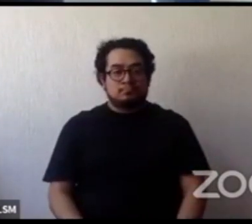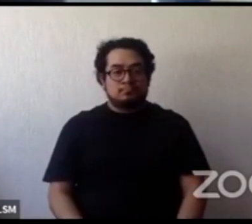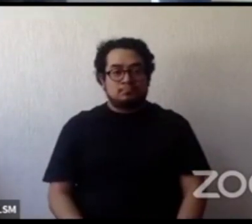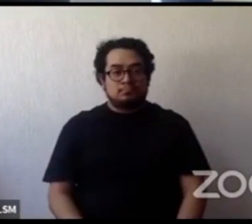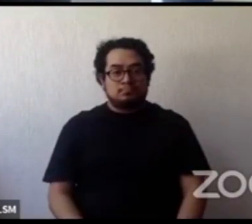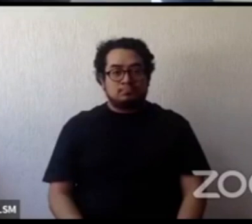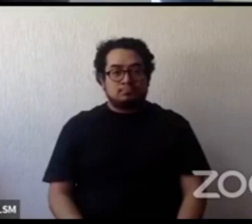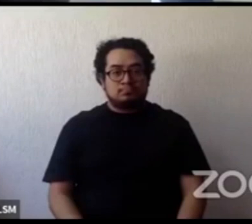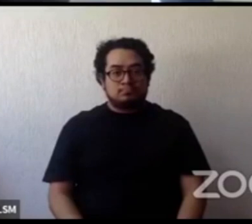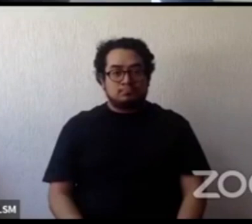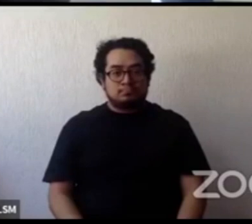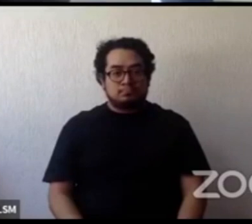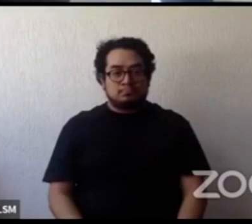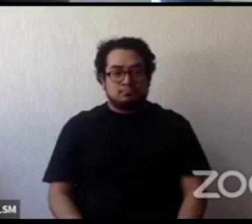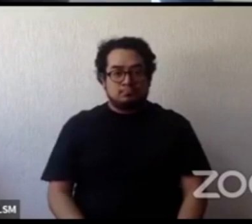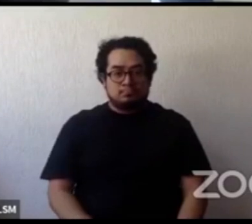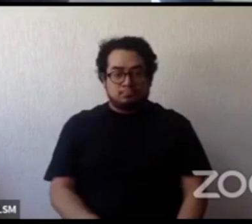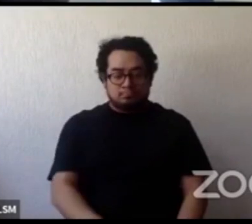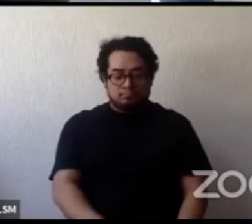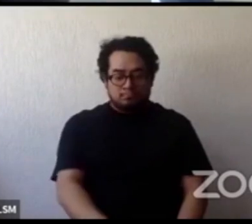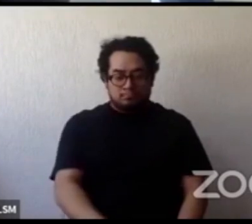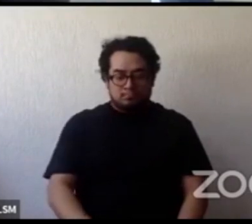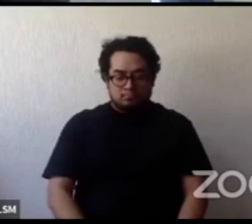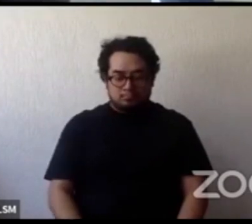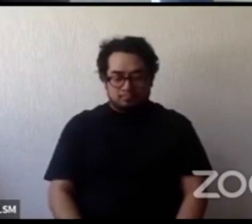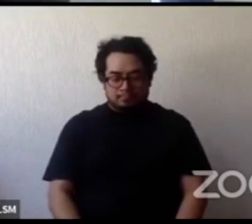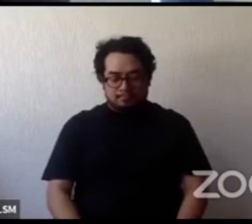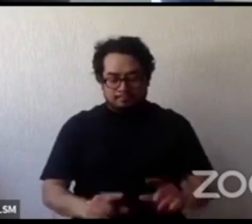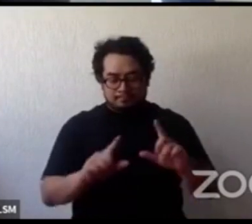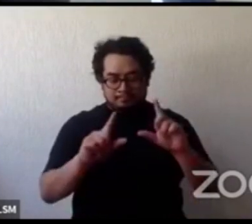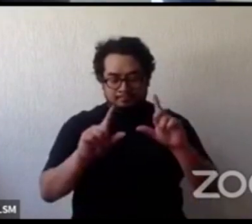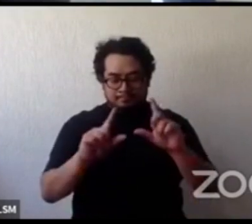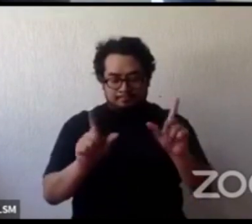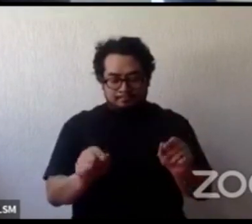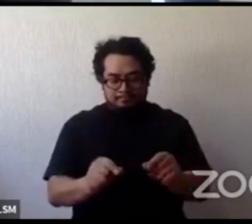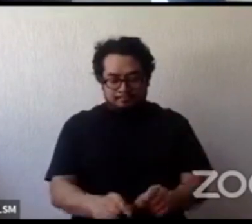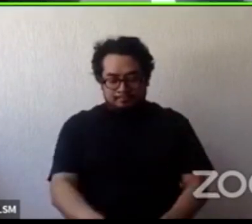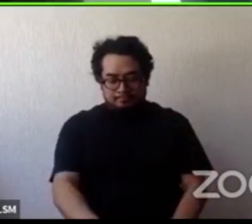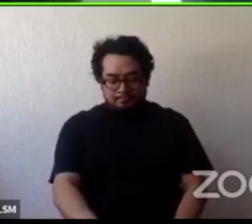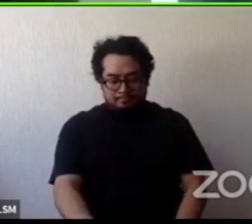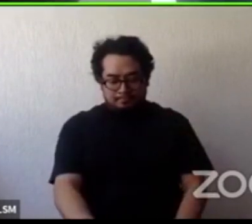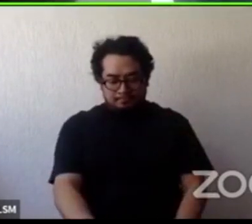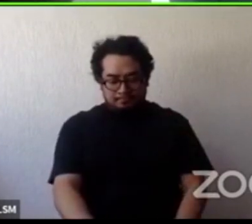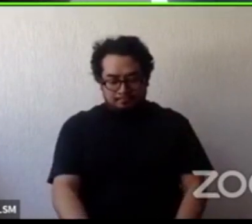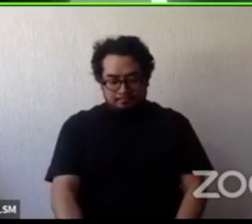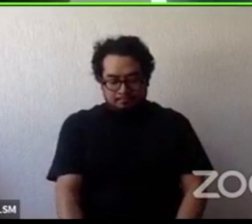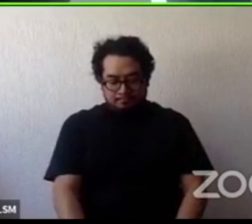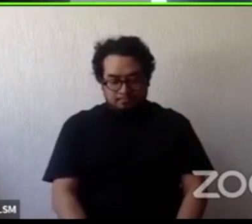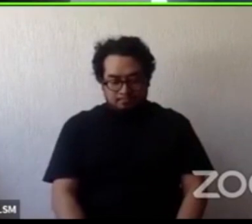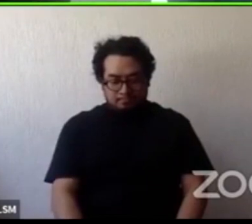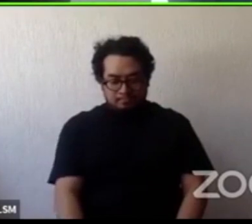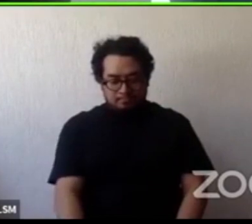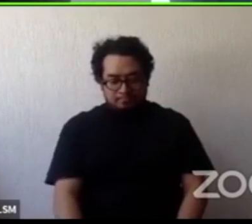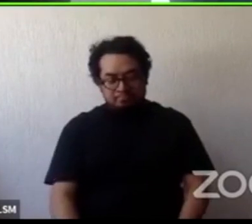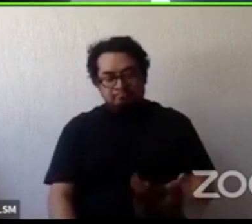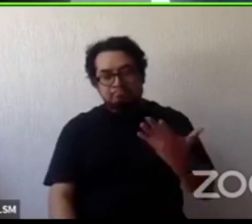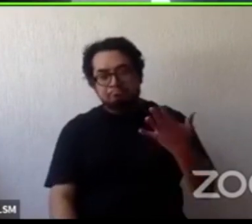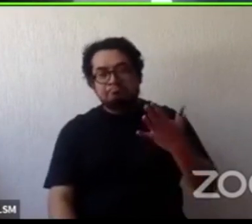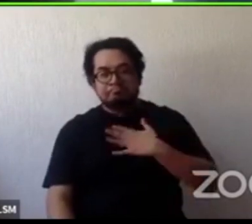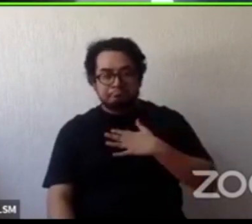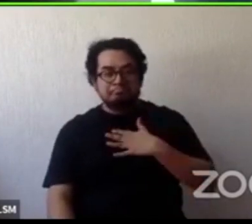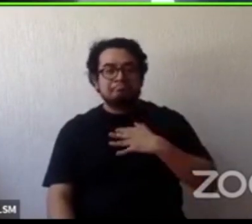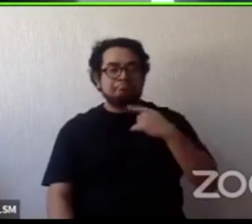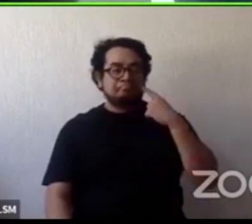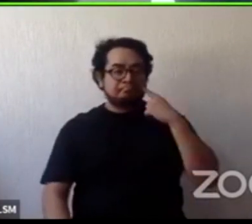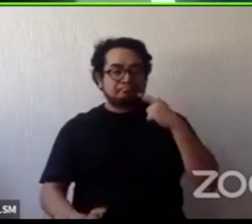a cerrar por supuesto con Moisés una breve conclusión Moisés con qué cerramos mira yo me parece excelente lo que dijo